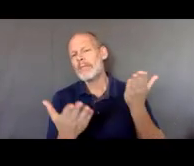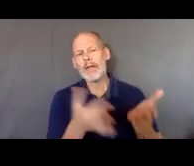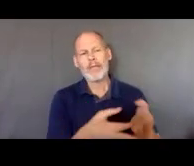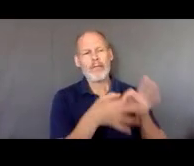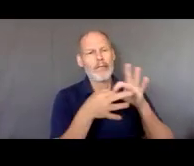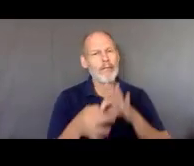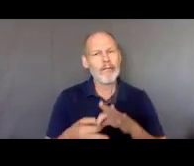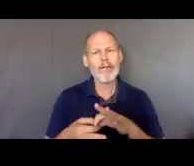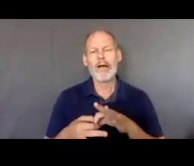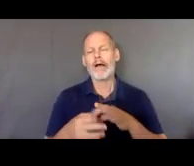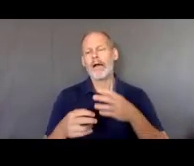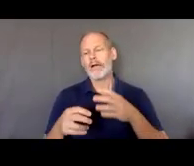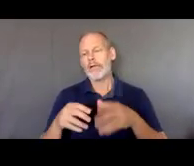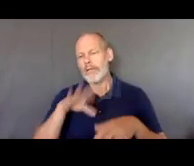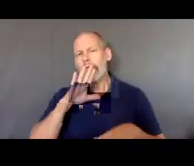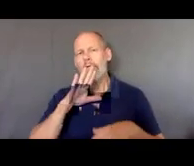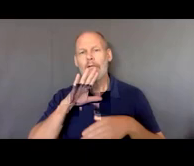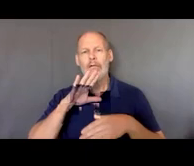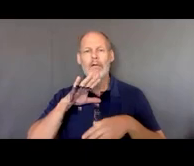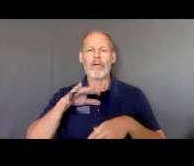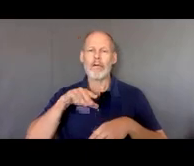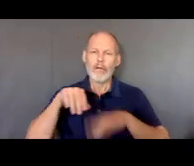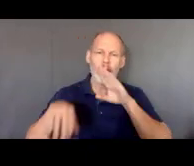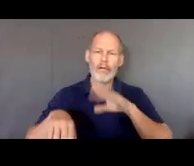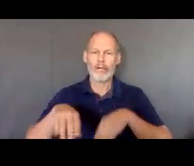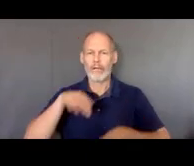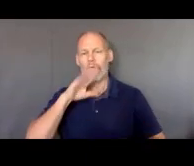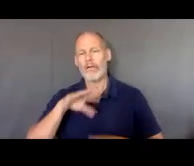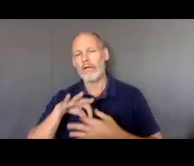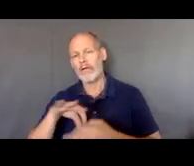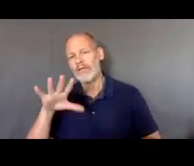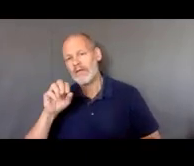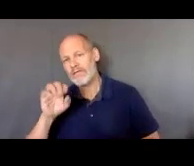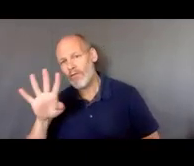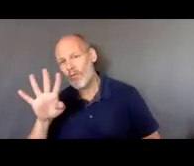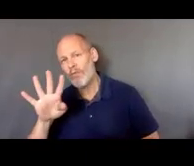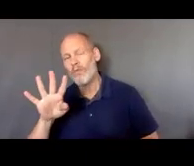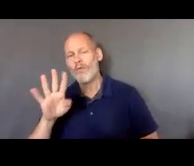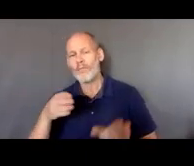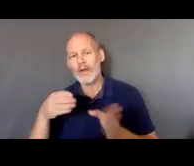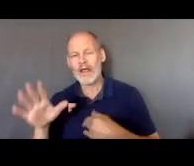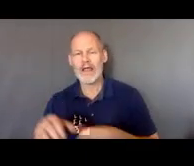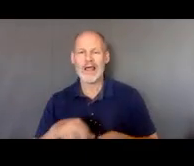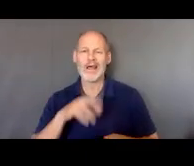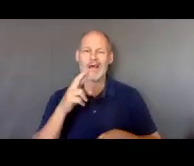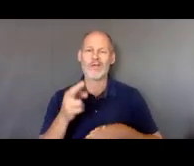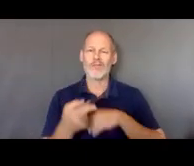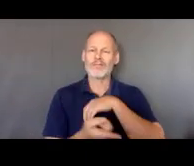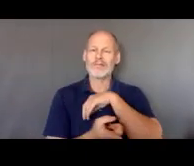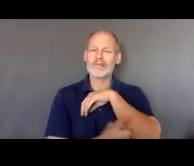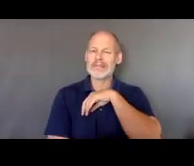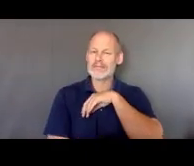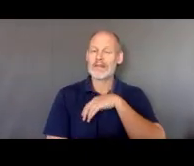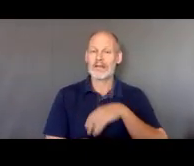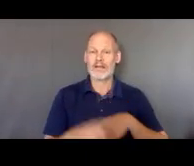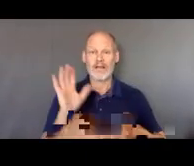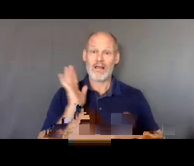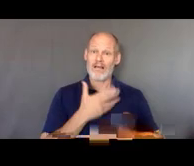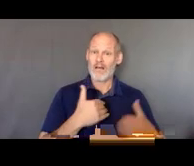del plan de 504 o alguna otra cuestión de disciplina a veces encontramos que hay personas que también